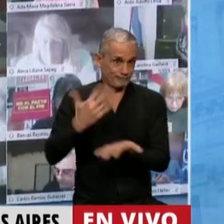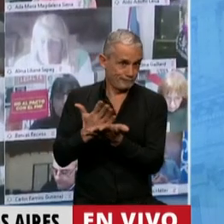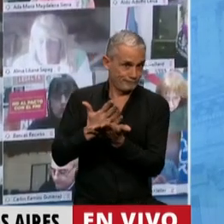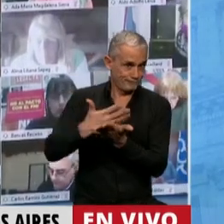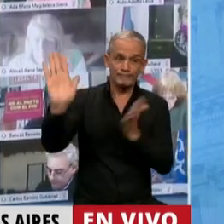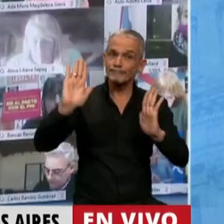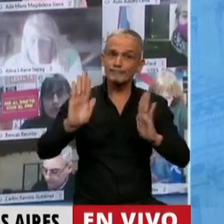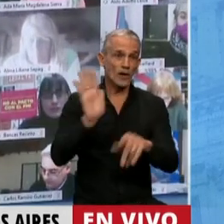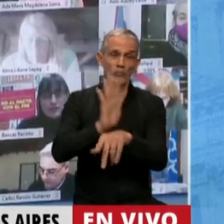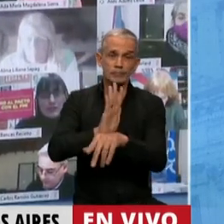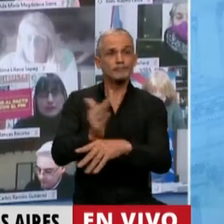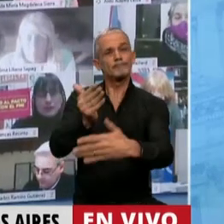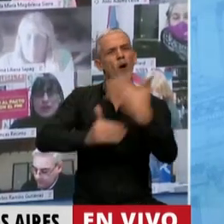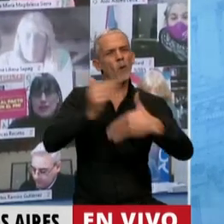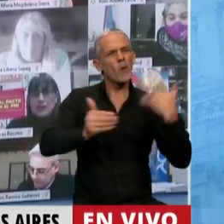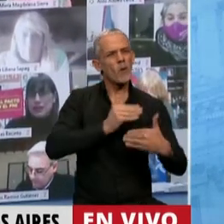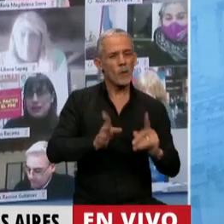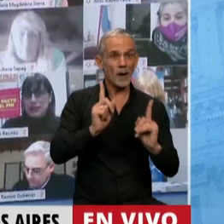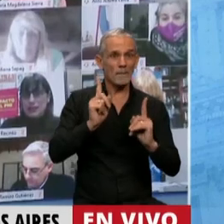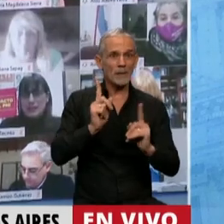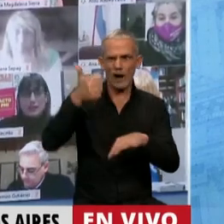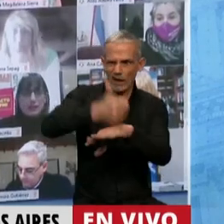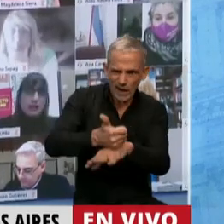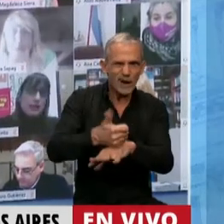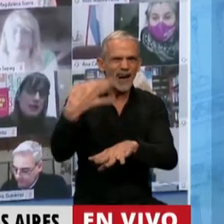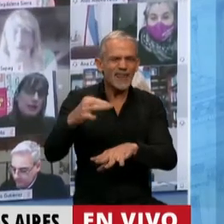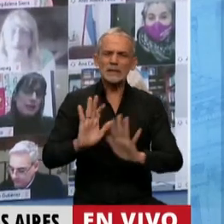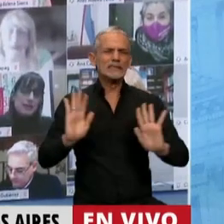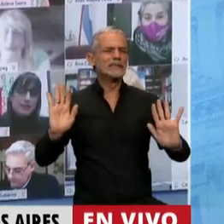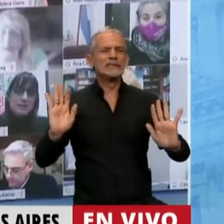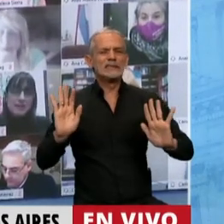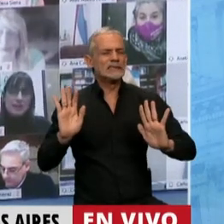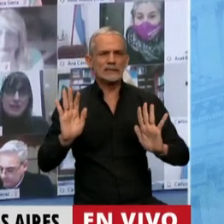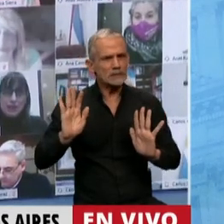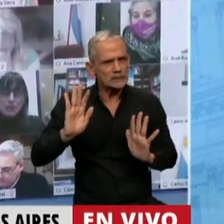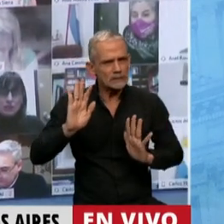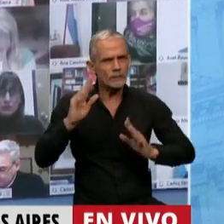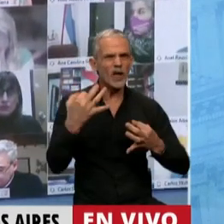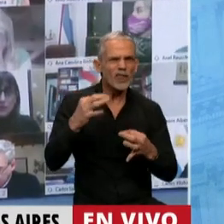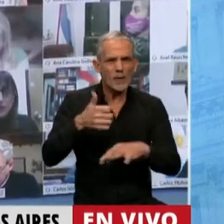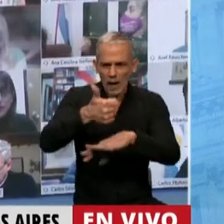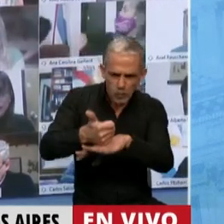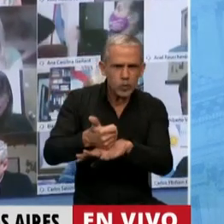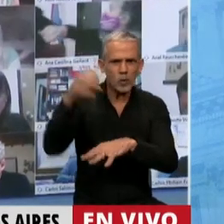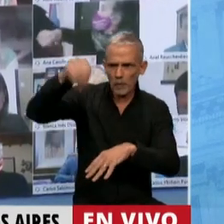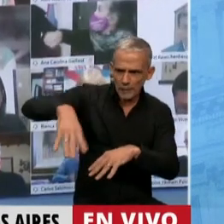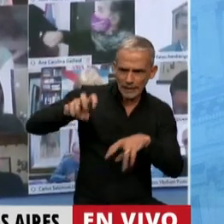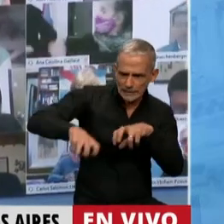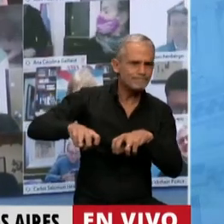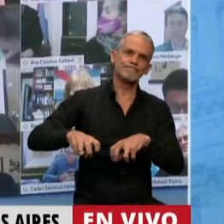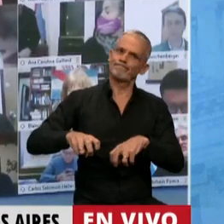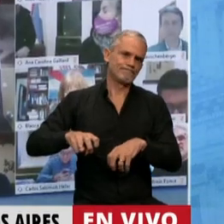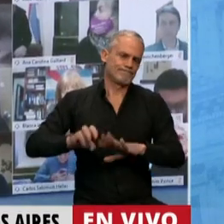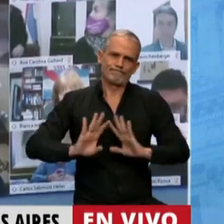esta idea de regresar a la presencialidad como si hubiera condiciones y funcionamiento pleno y quiero